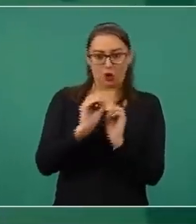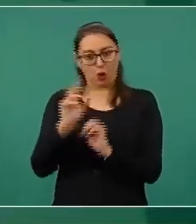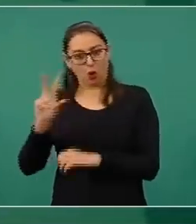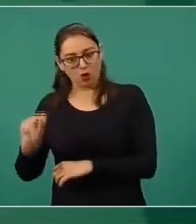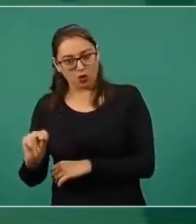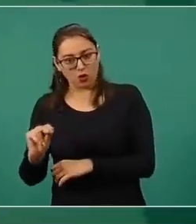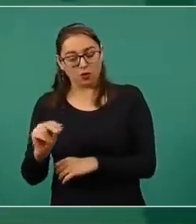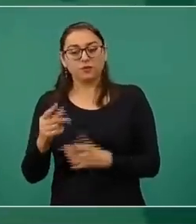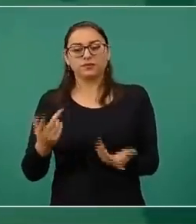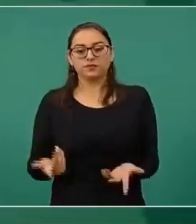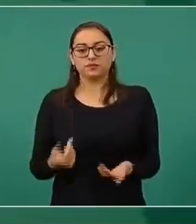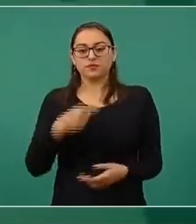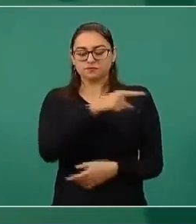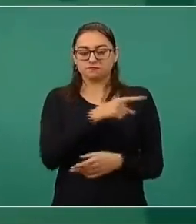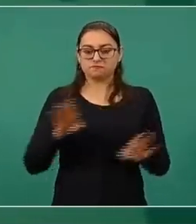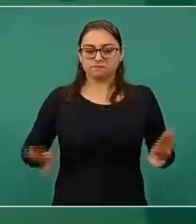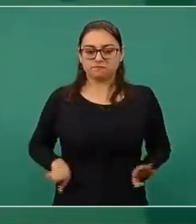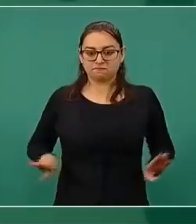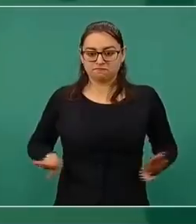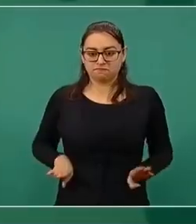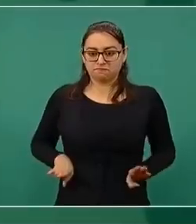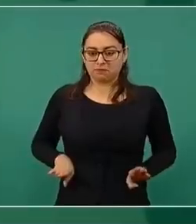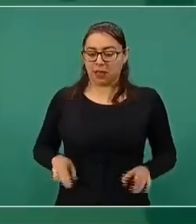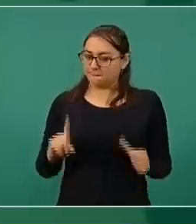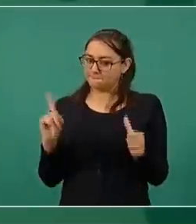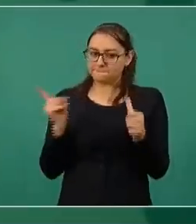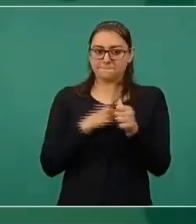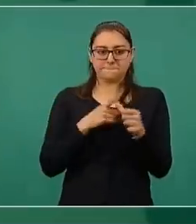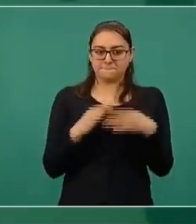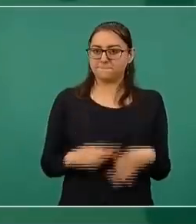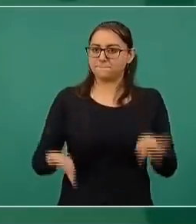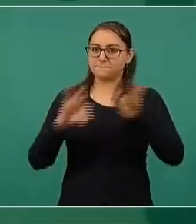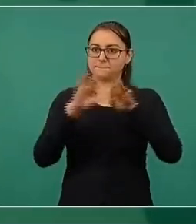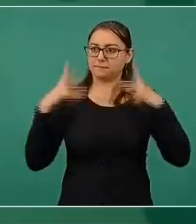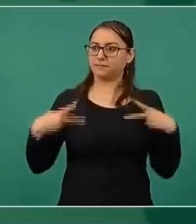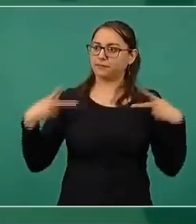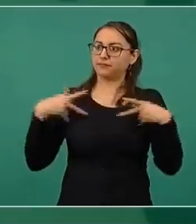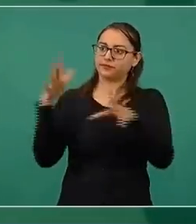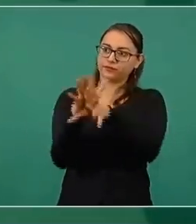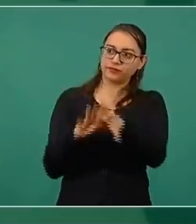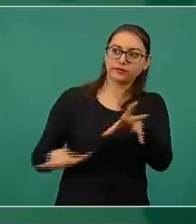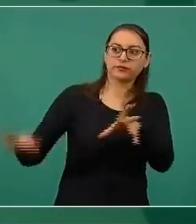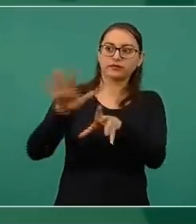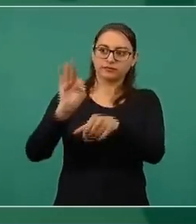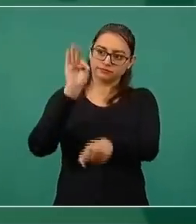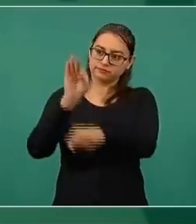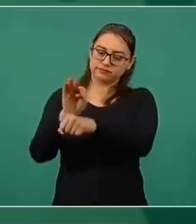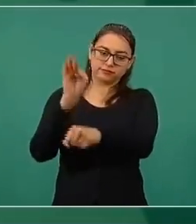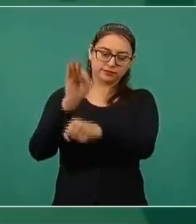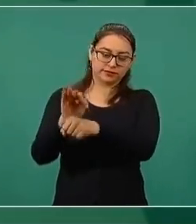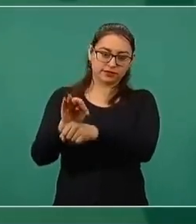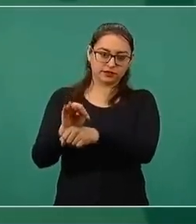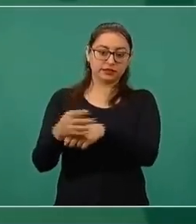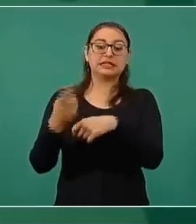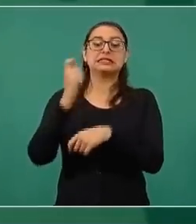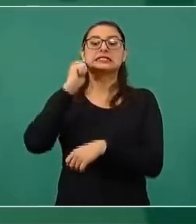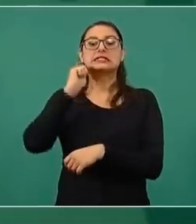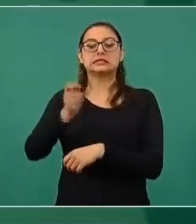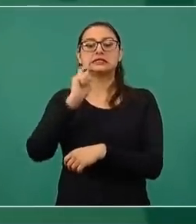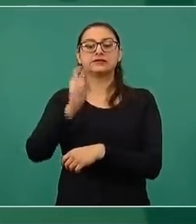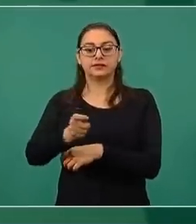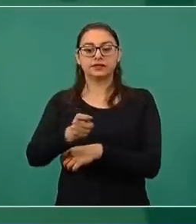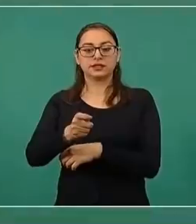actúen pensando en el interés general, lo que representan,